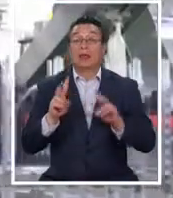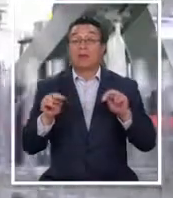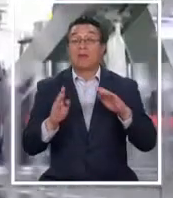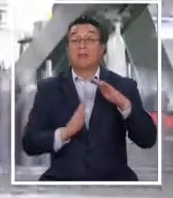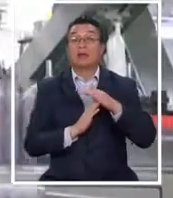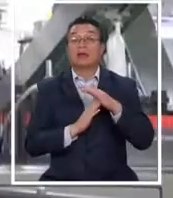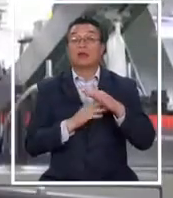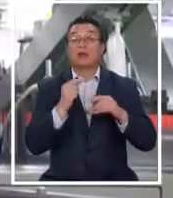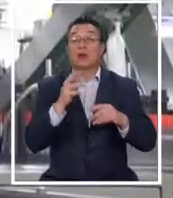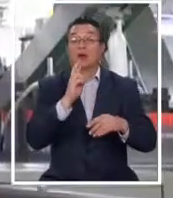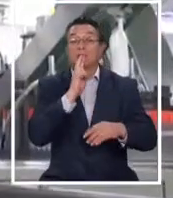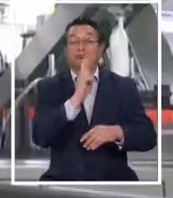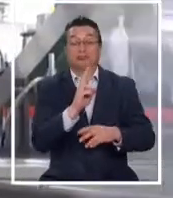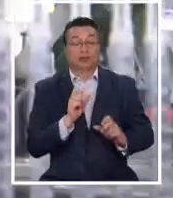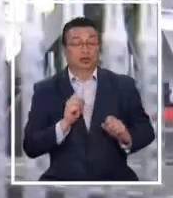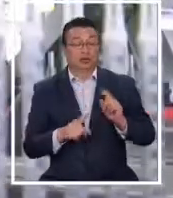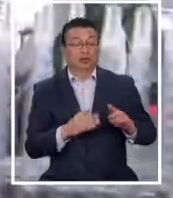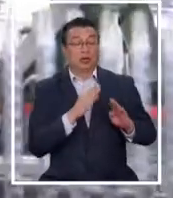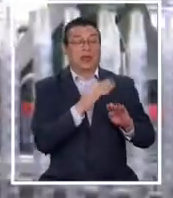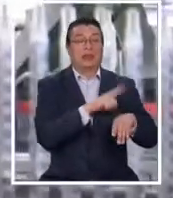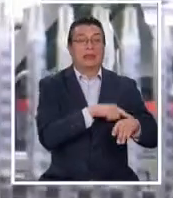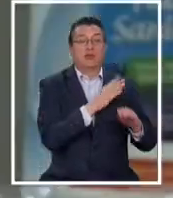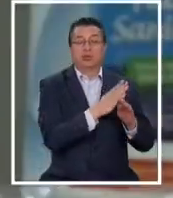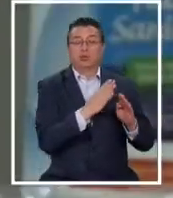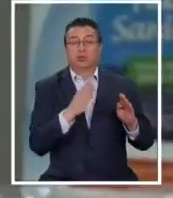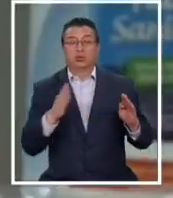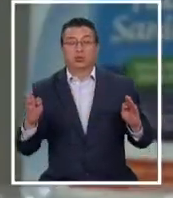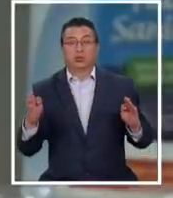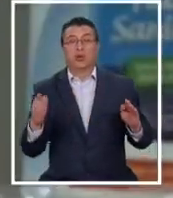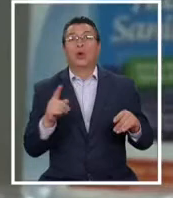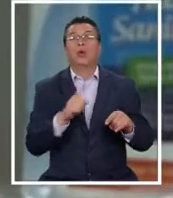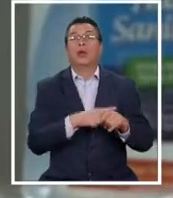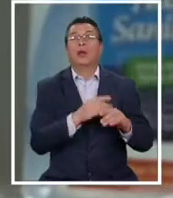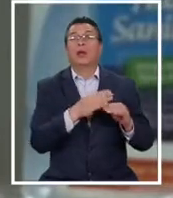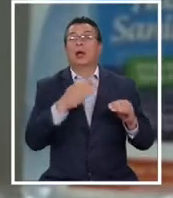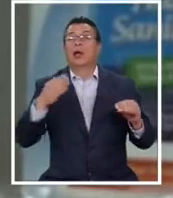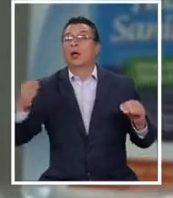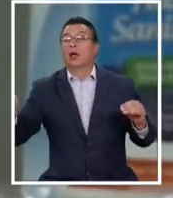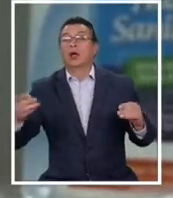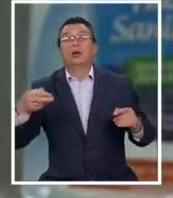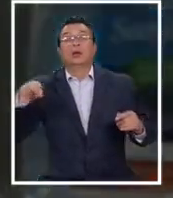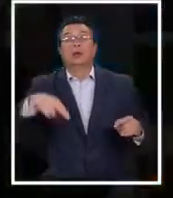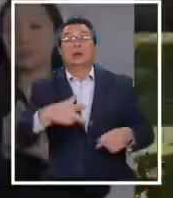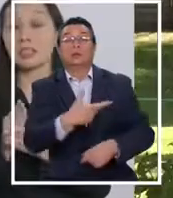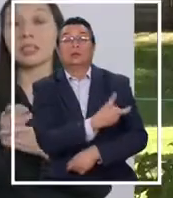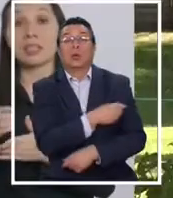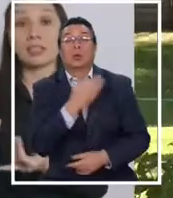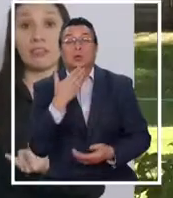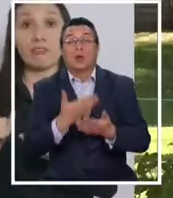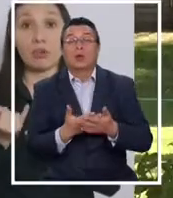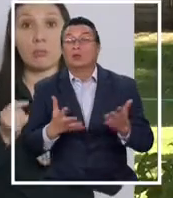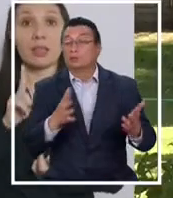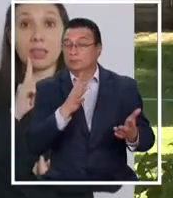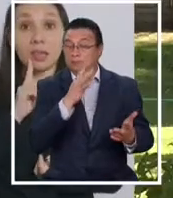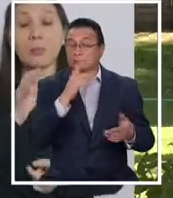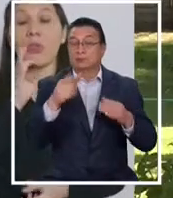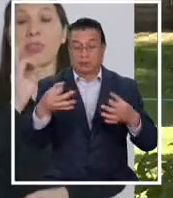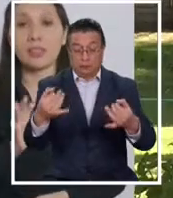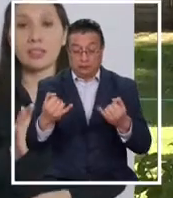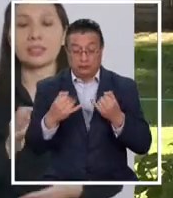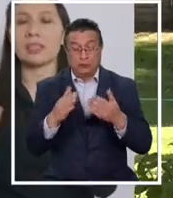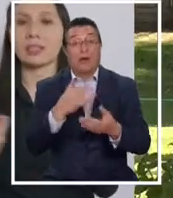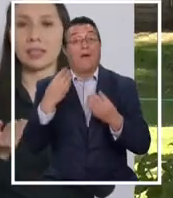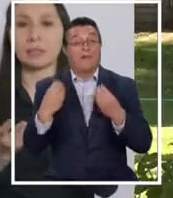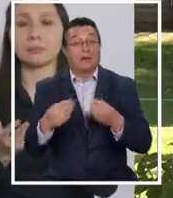la duración de la respuesta inmune. No solo cuánto me protege, sino que por cuánto tiempo. Los datos que se tienen efectivamente dicen que